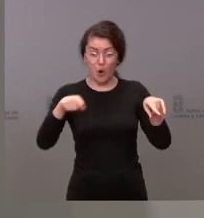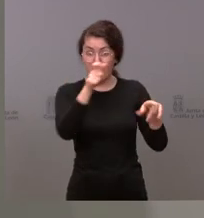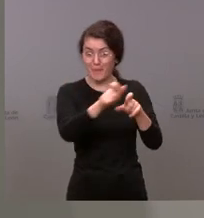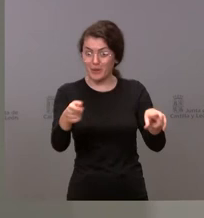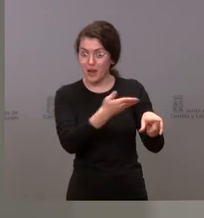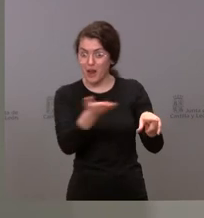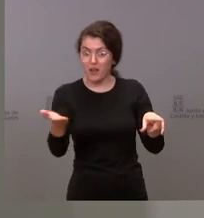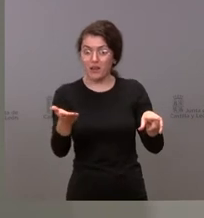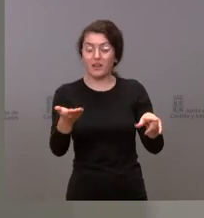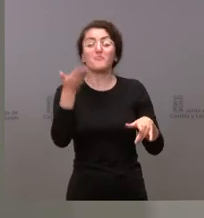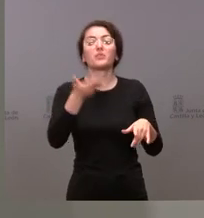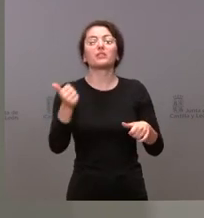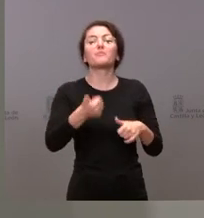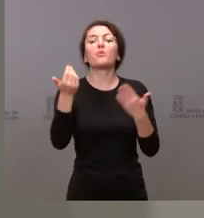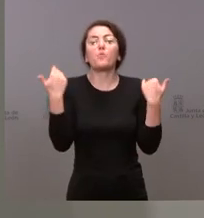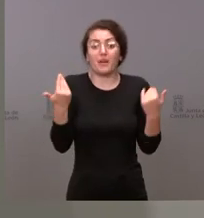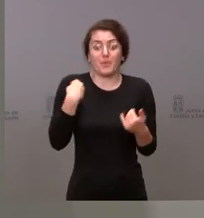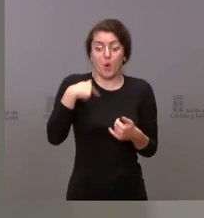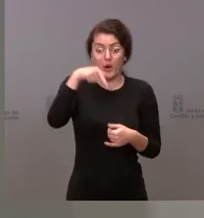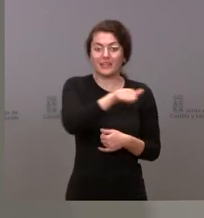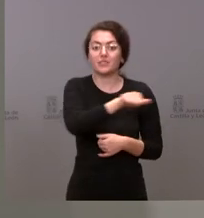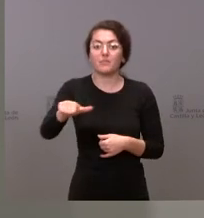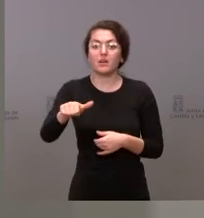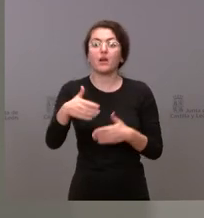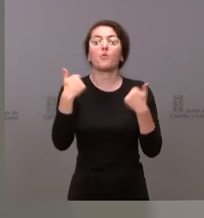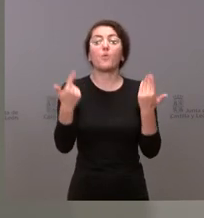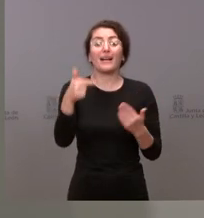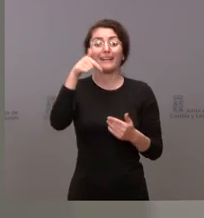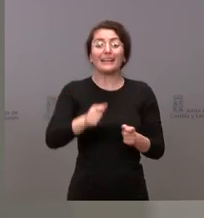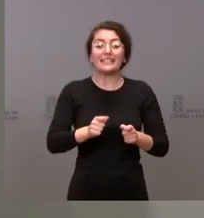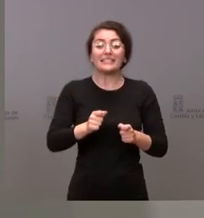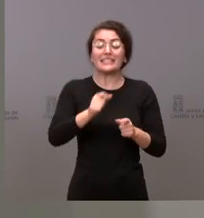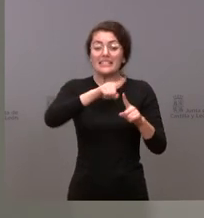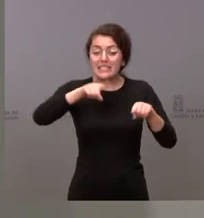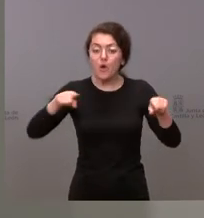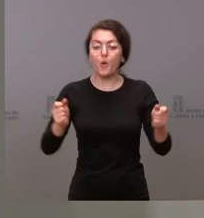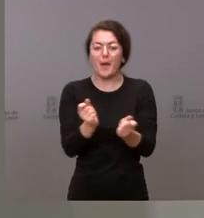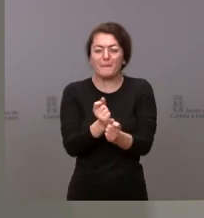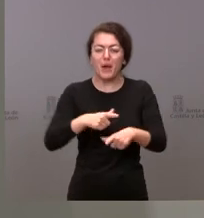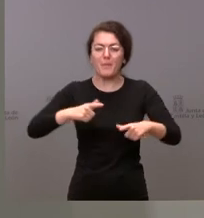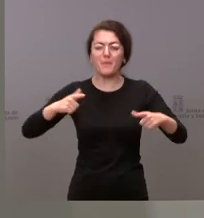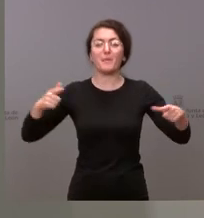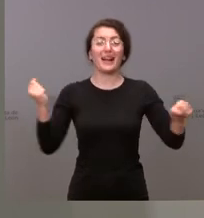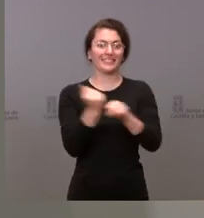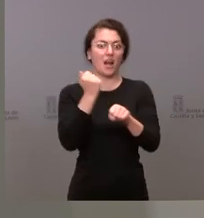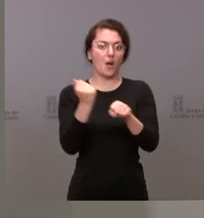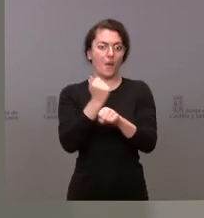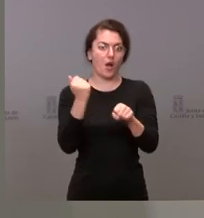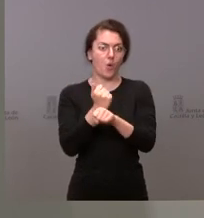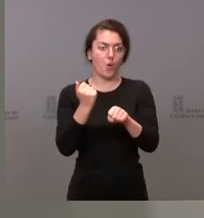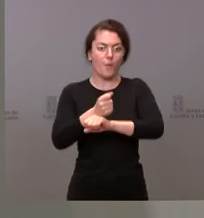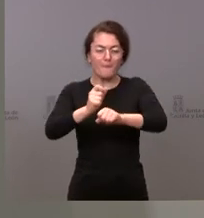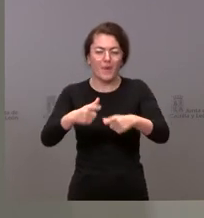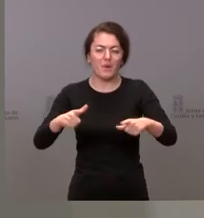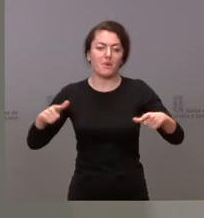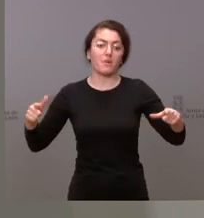es lo que ha ocurrido esta semana que es que el crecimiento que Segovia lidera el crecimiento del empleo en nuestra comunidad yo